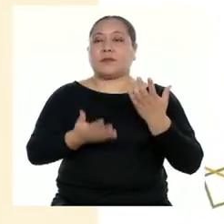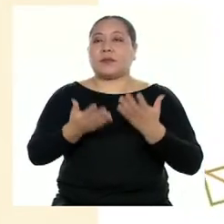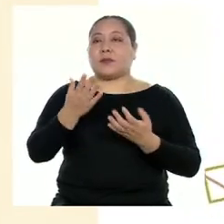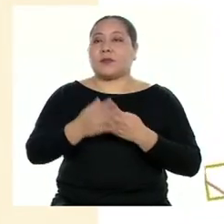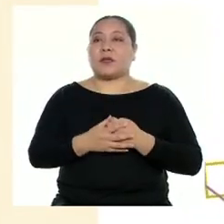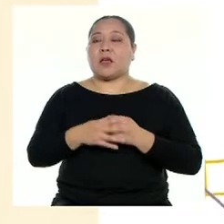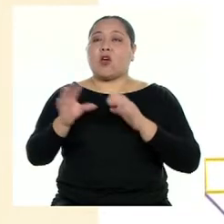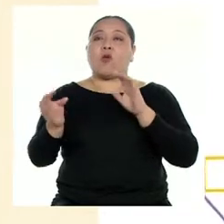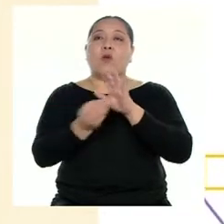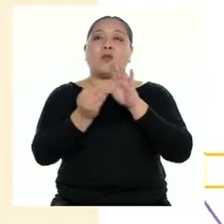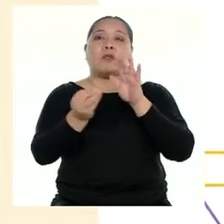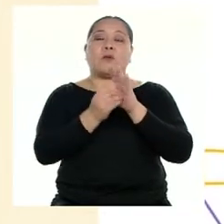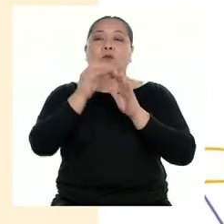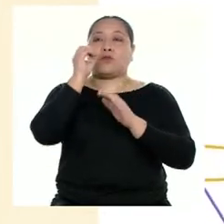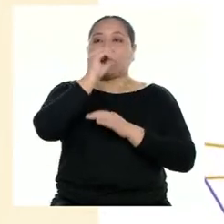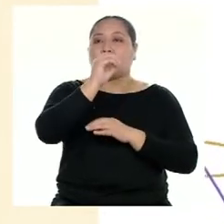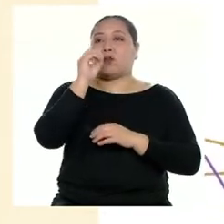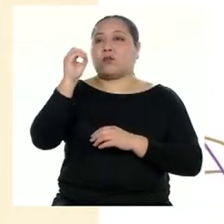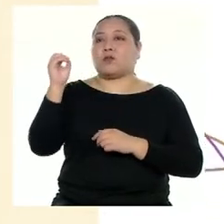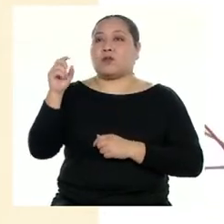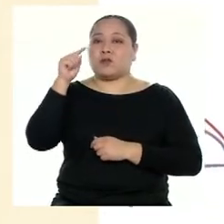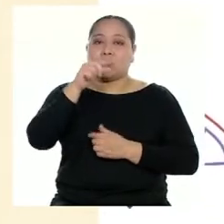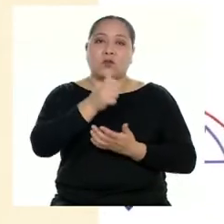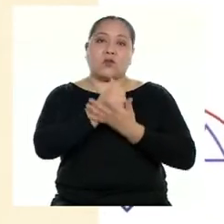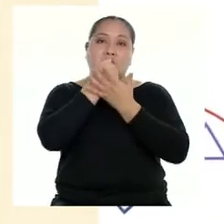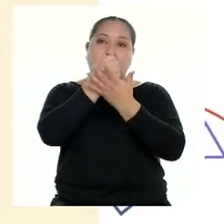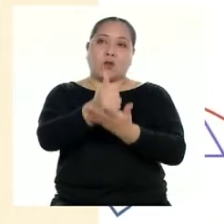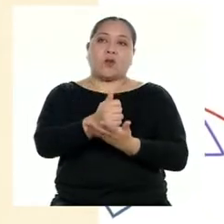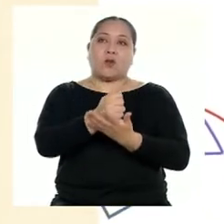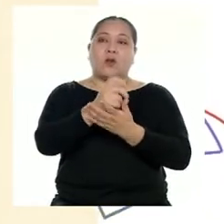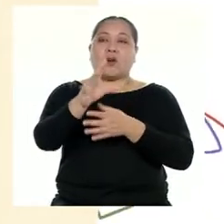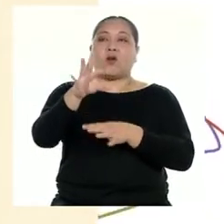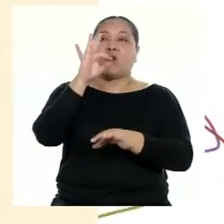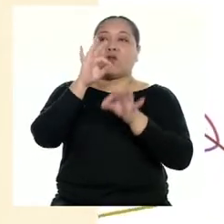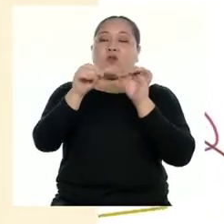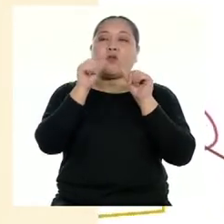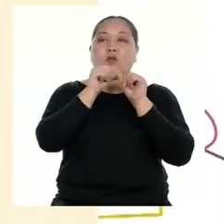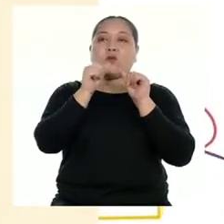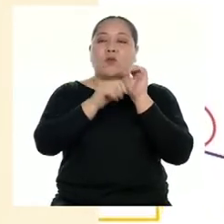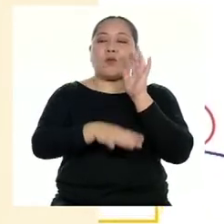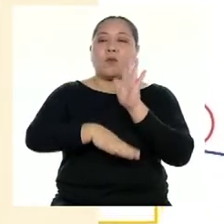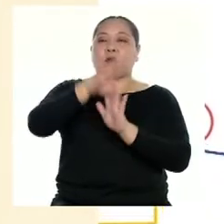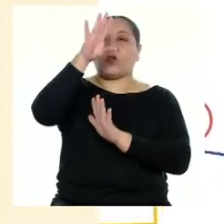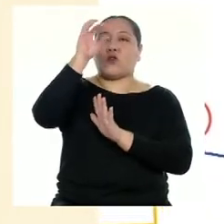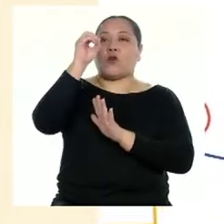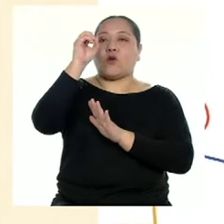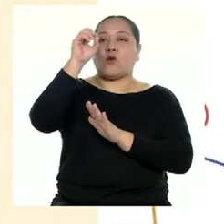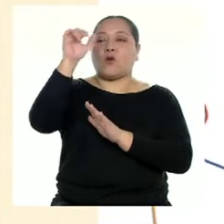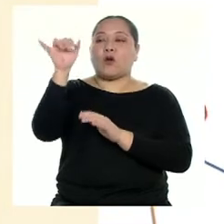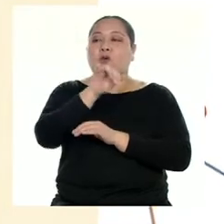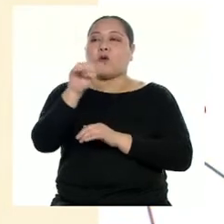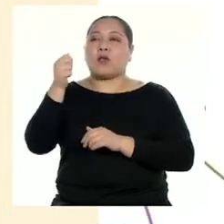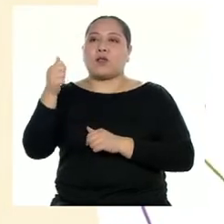agregamos ceros al número. Esto nos permitirá obtener un número mayor o igual a 10. Ahí te muestro un